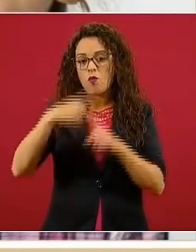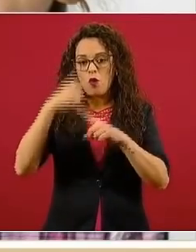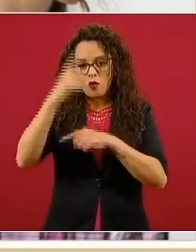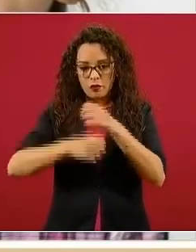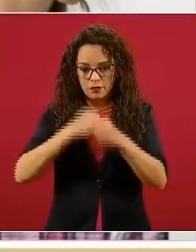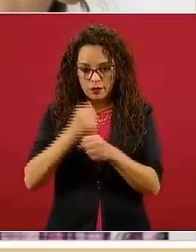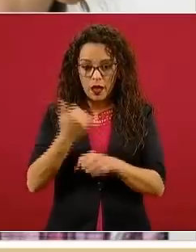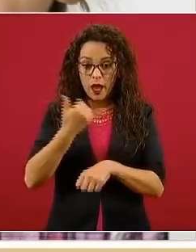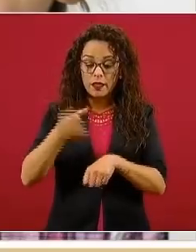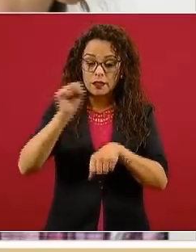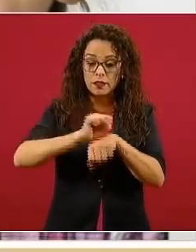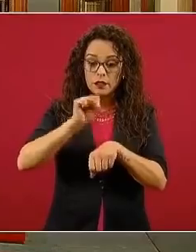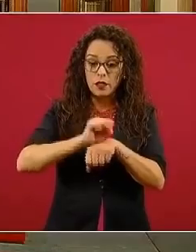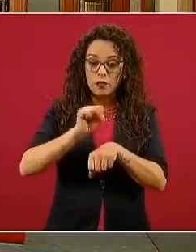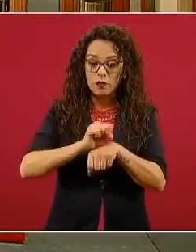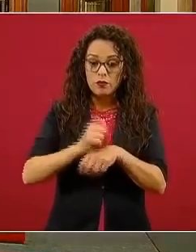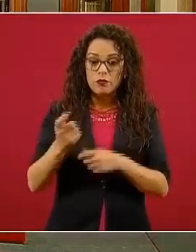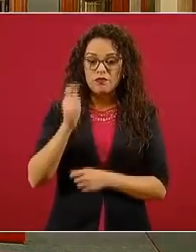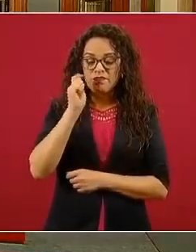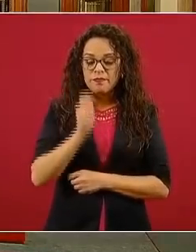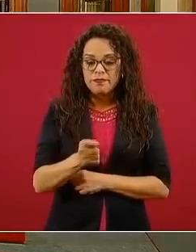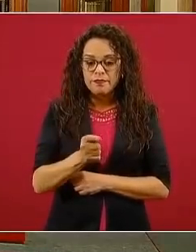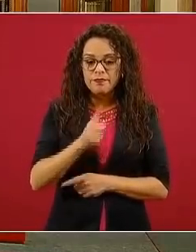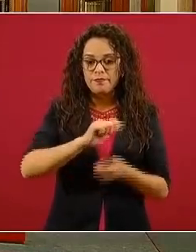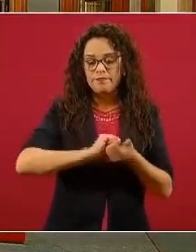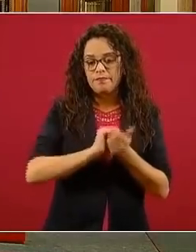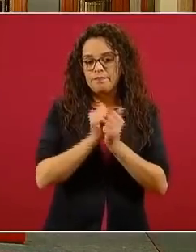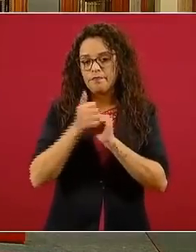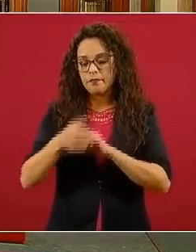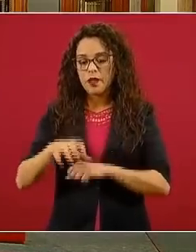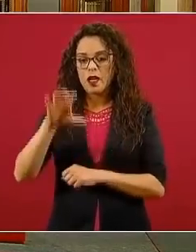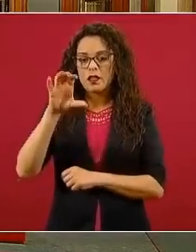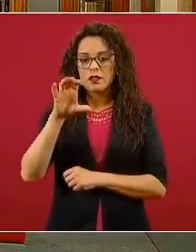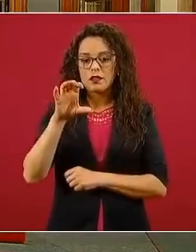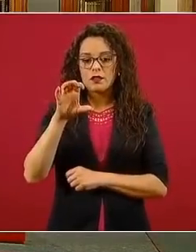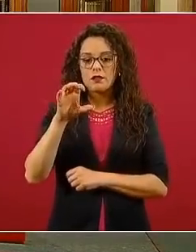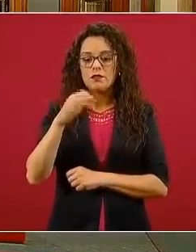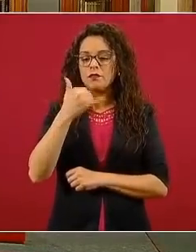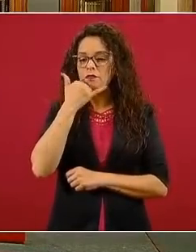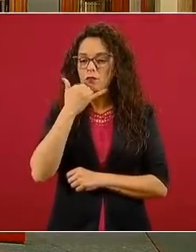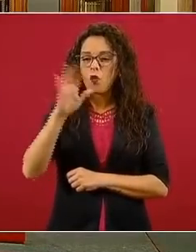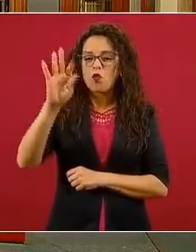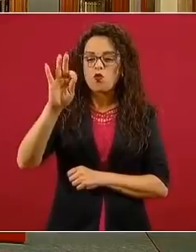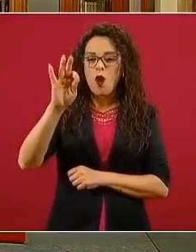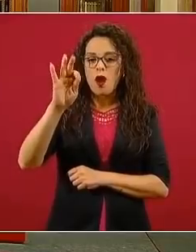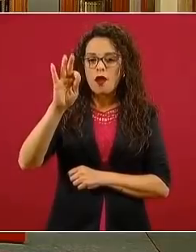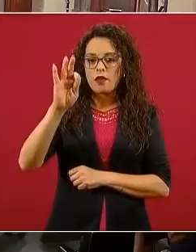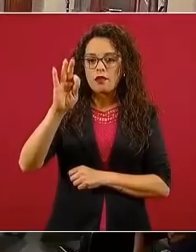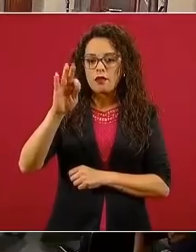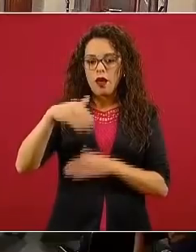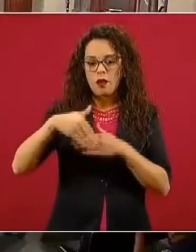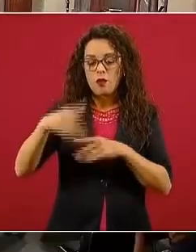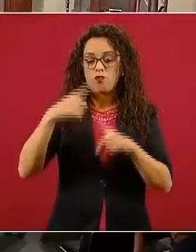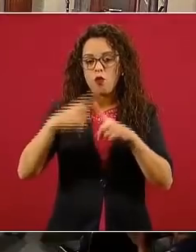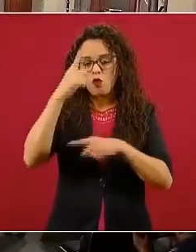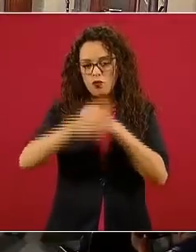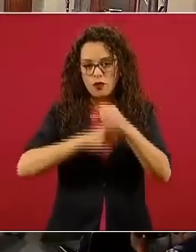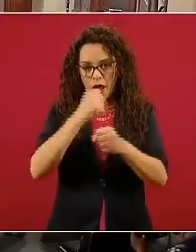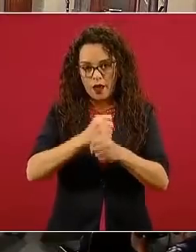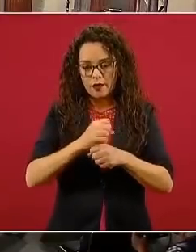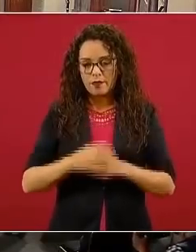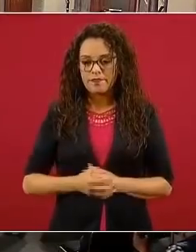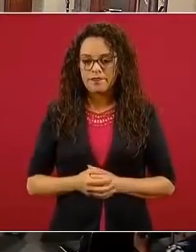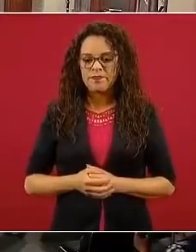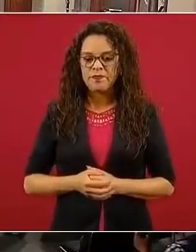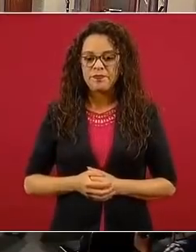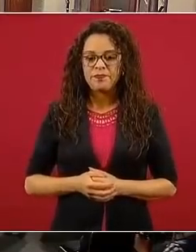periodo lectivo que se transforma en 60, perdón, 40 periodos lectivos anuales. ¿Qué pasa con